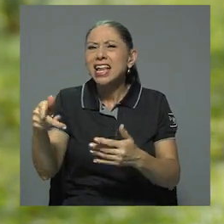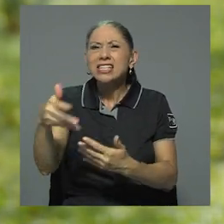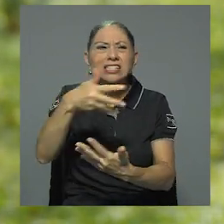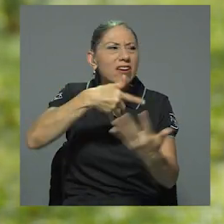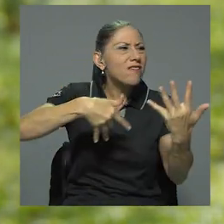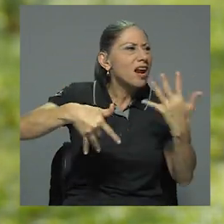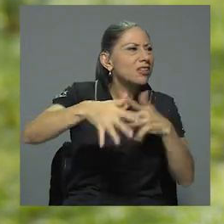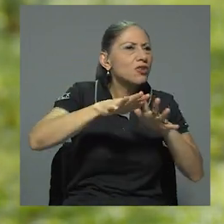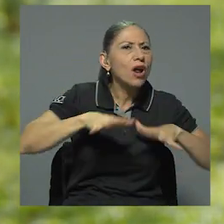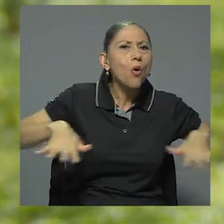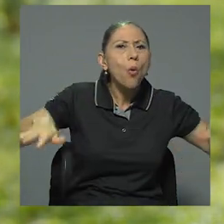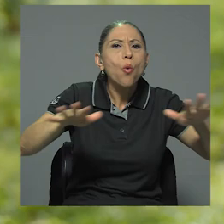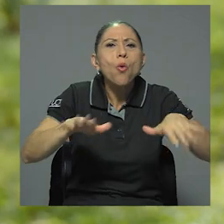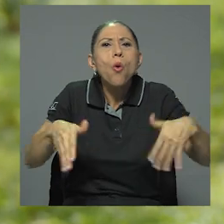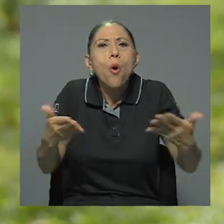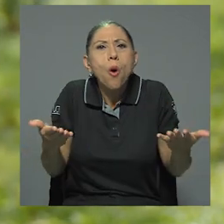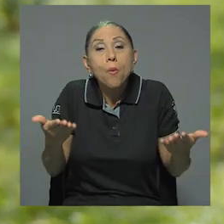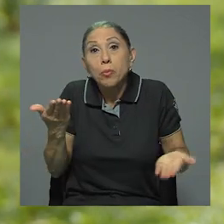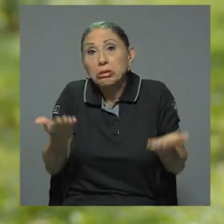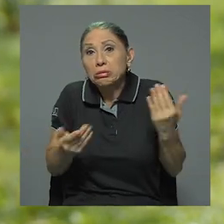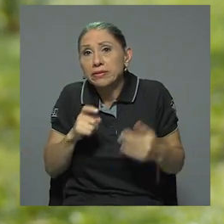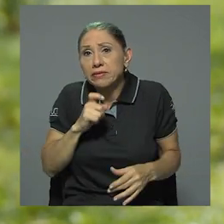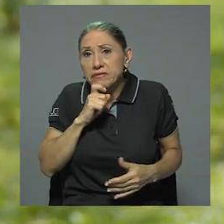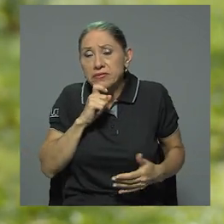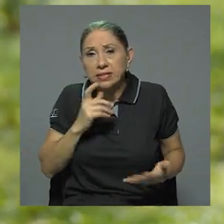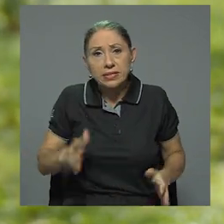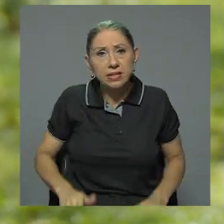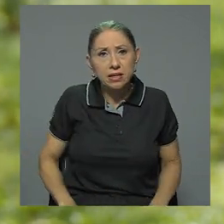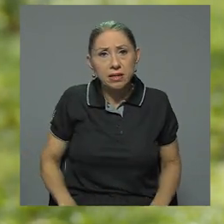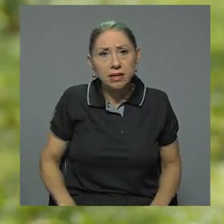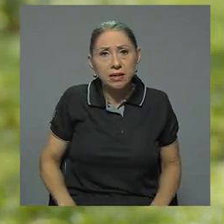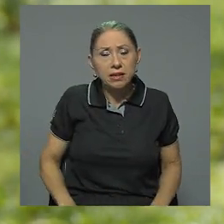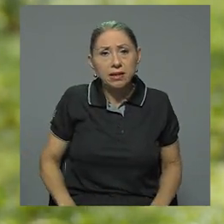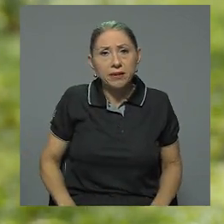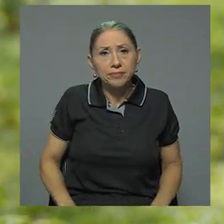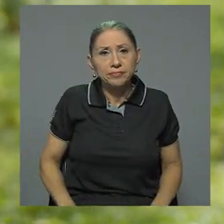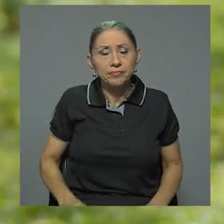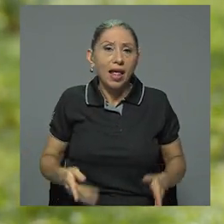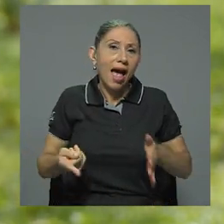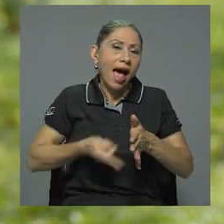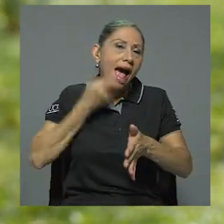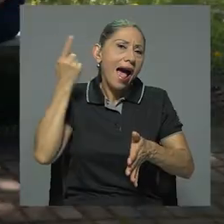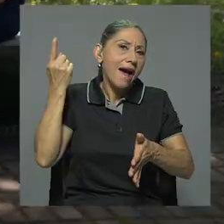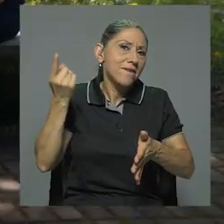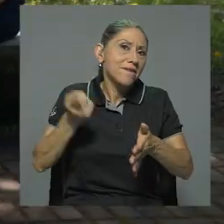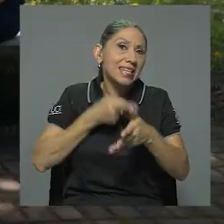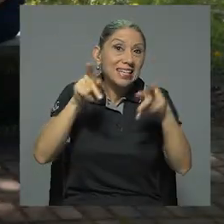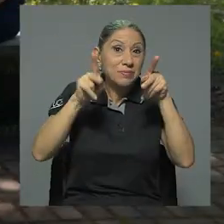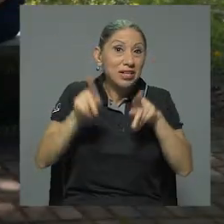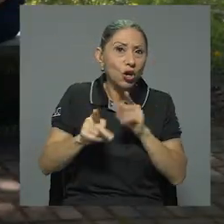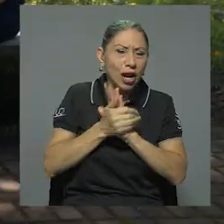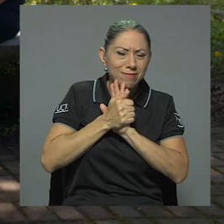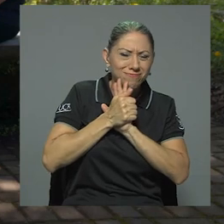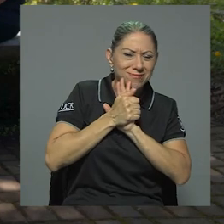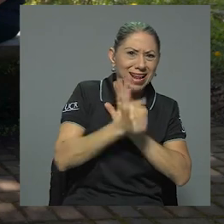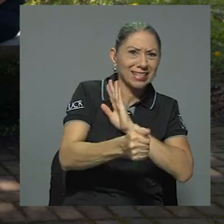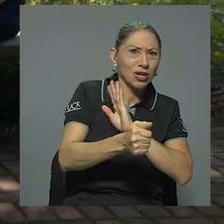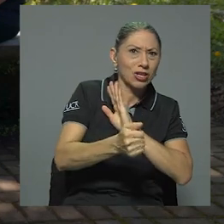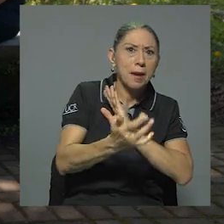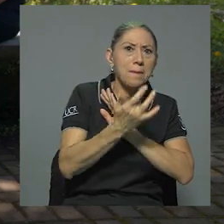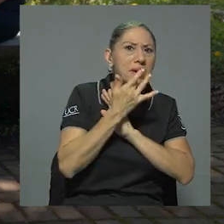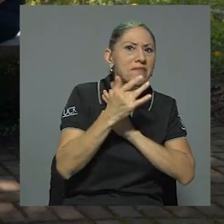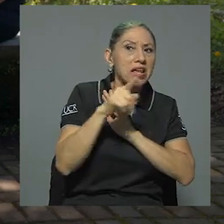su contexto? Porque debe de ser difícil y a veces el que es muy talentoso prefiere como pasar